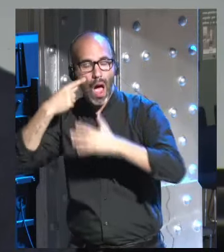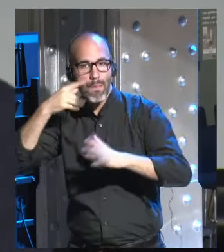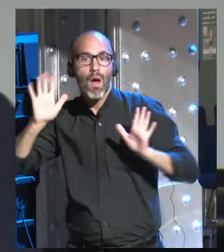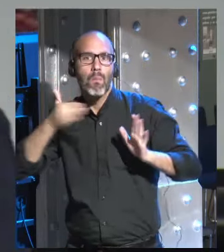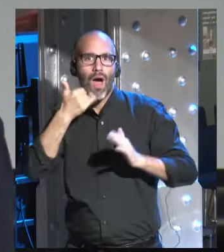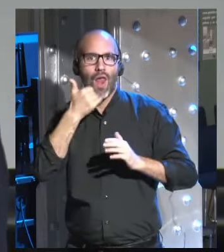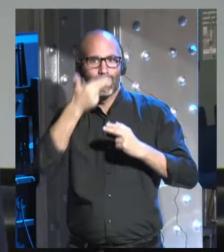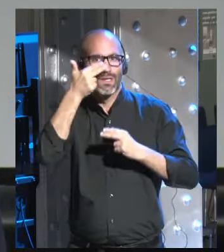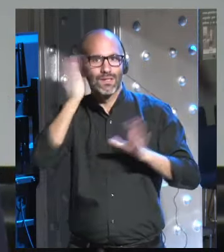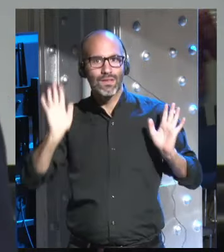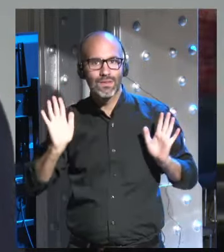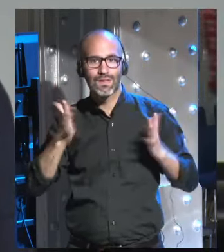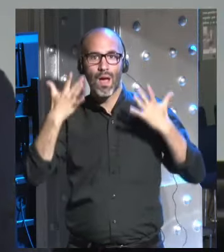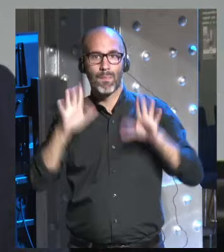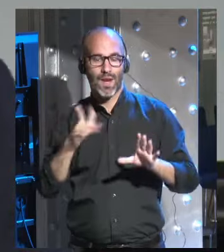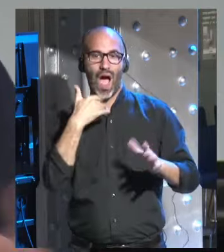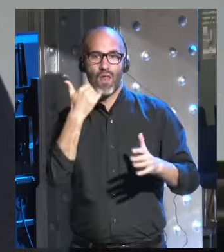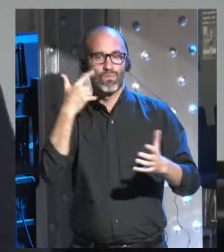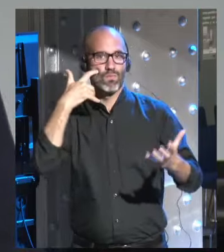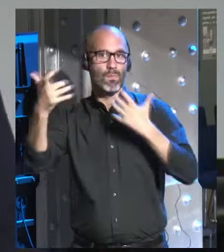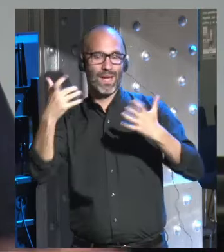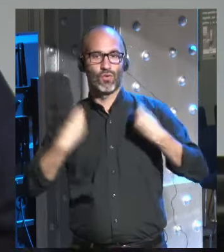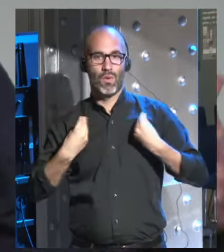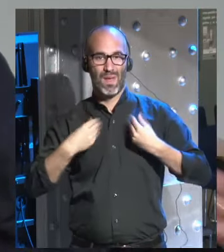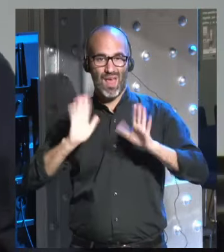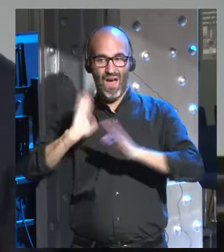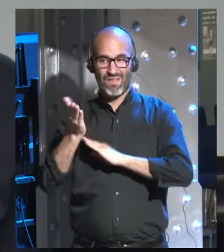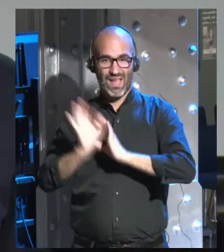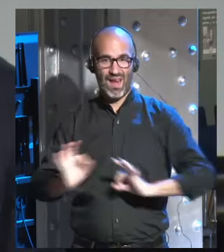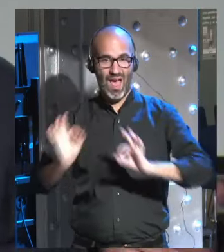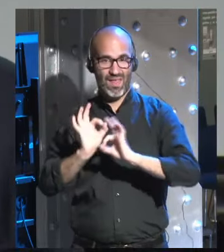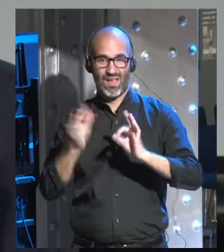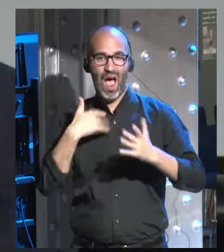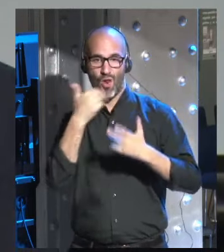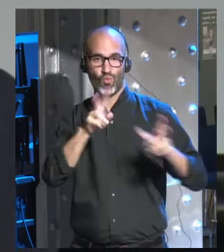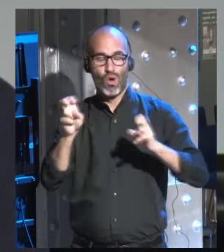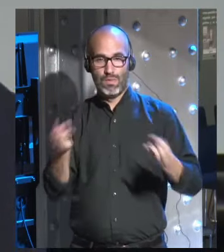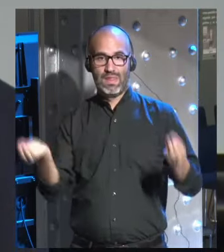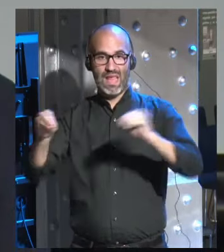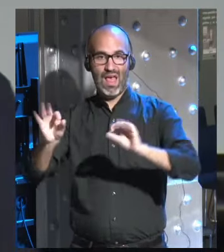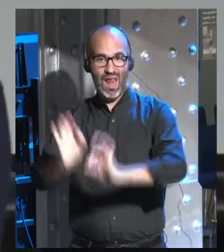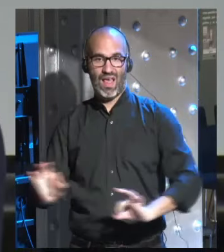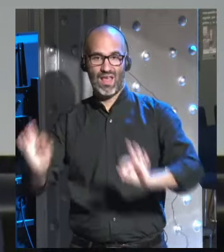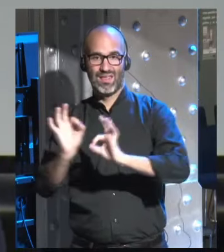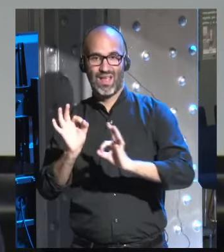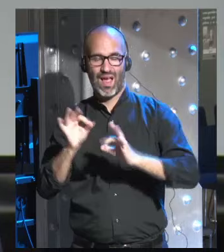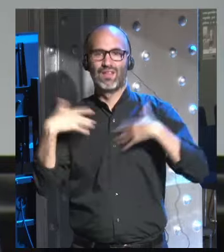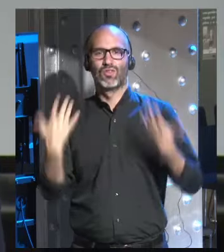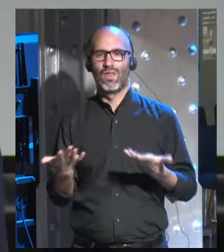ser muy interesante pero no tiene ningún impacto sobre la vida. La idea es poder hacer lo mismo